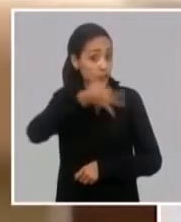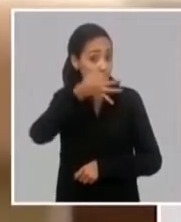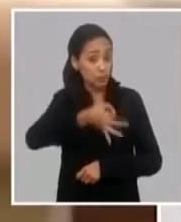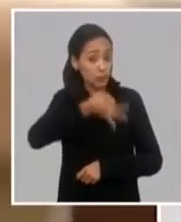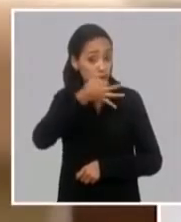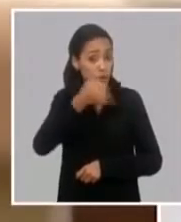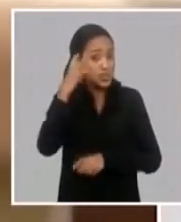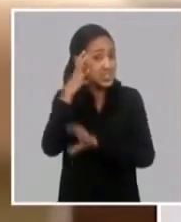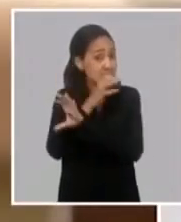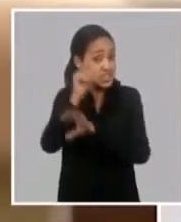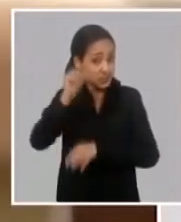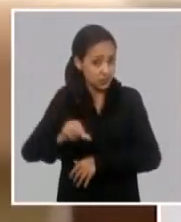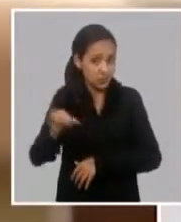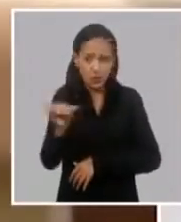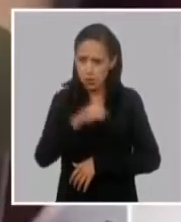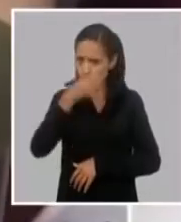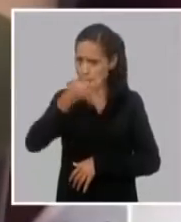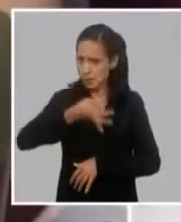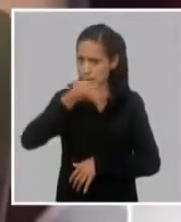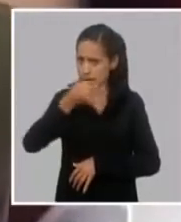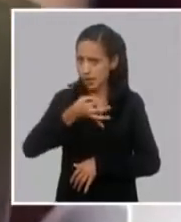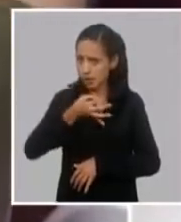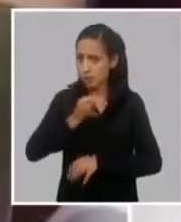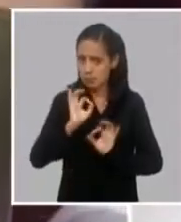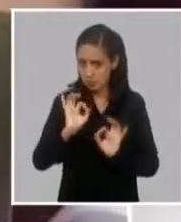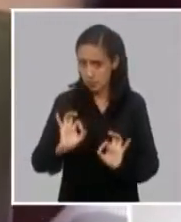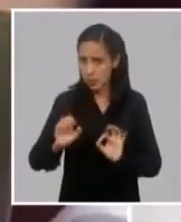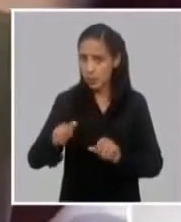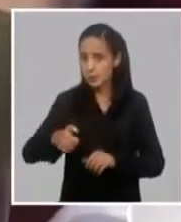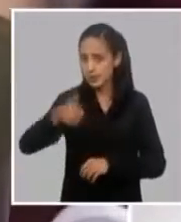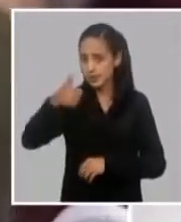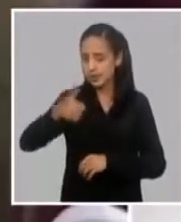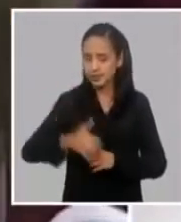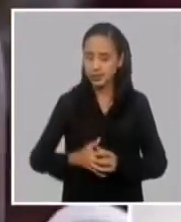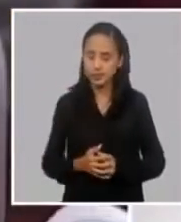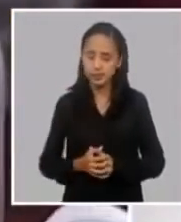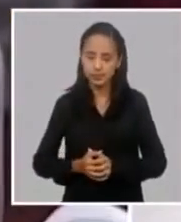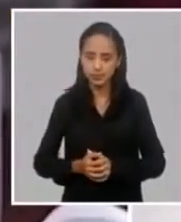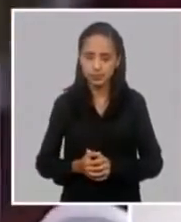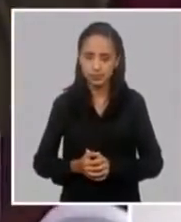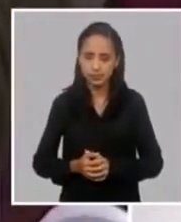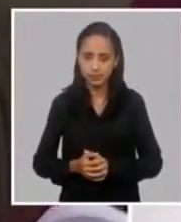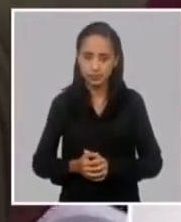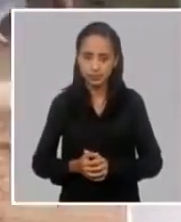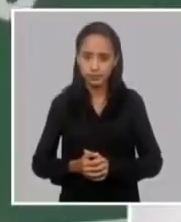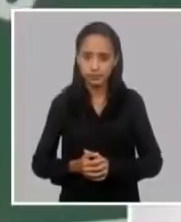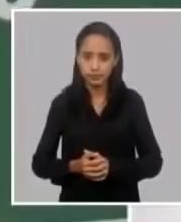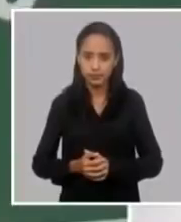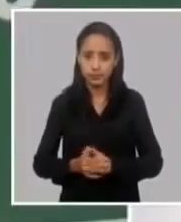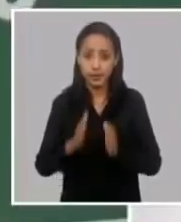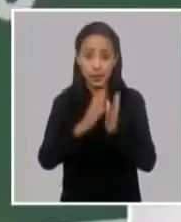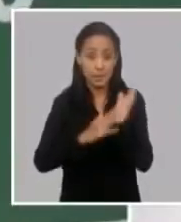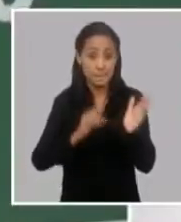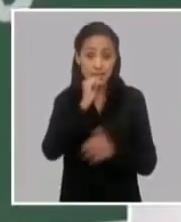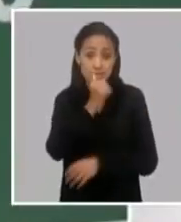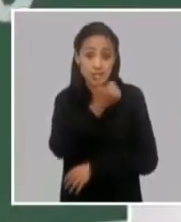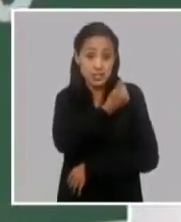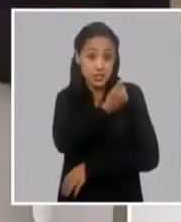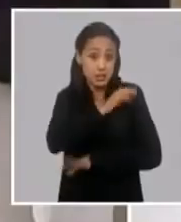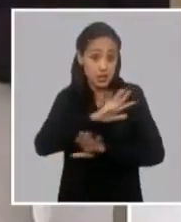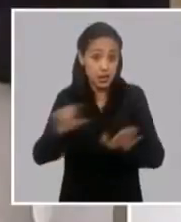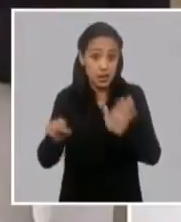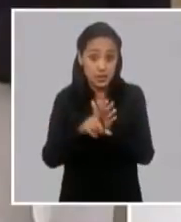científicos también lo han comentado, de que en diciembre ya se empezó a